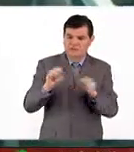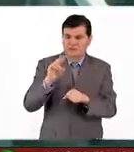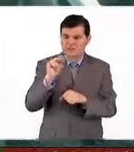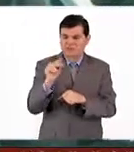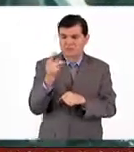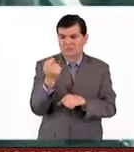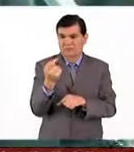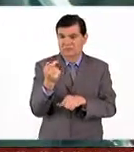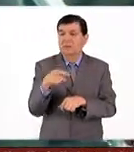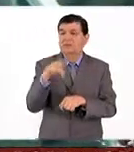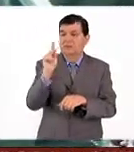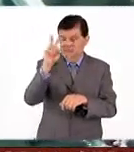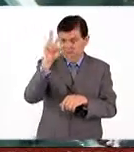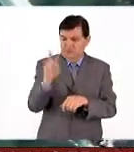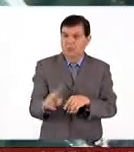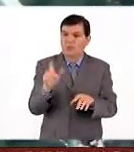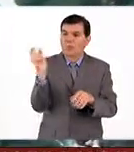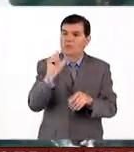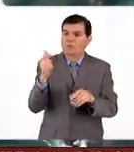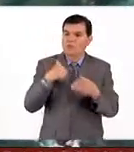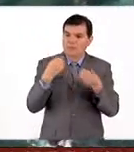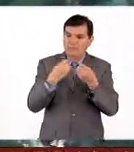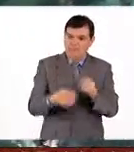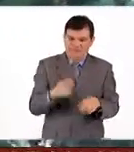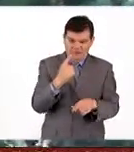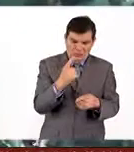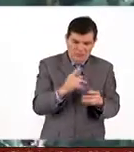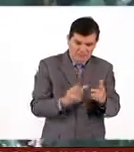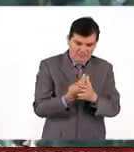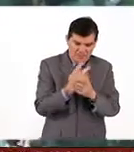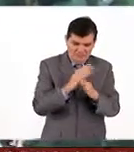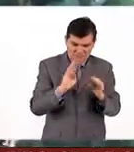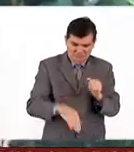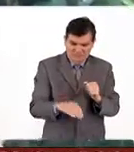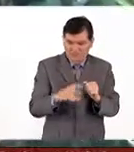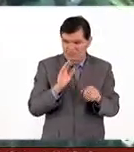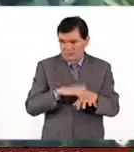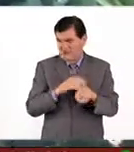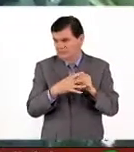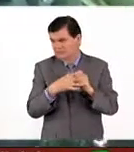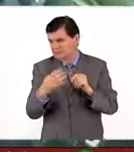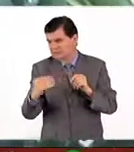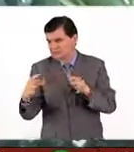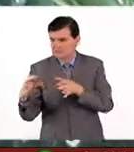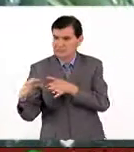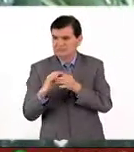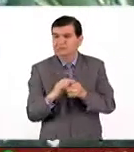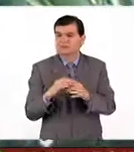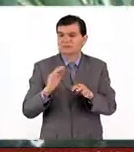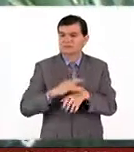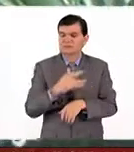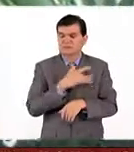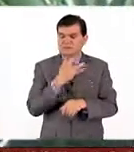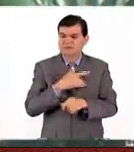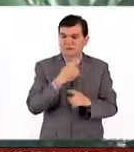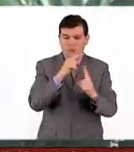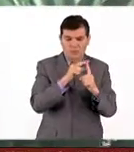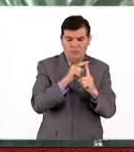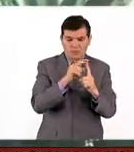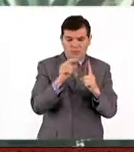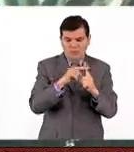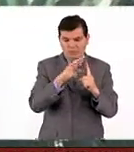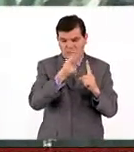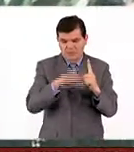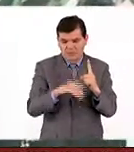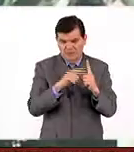son pocas, pero realmente cuando perdemos una especie hay muchas otras especies asociadas y se calcula que de cada especie que